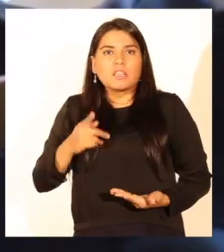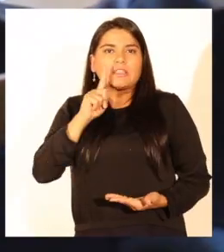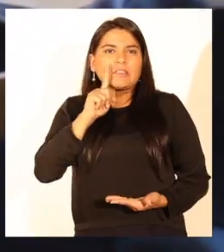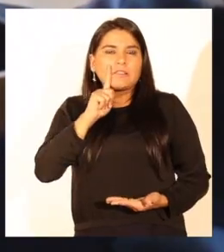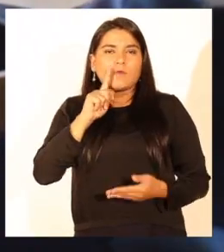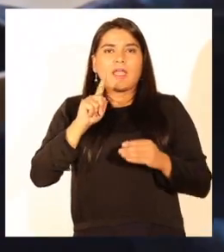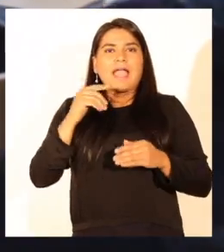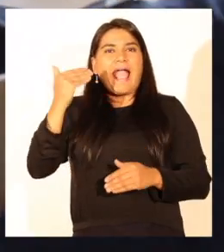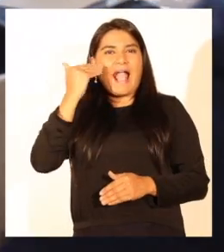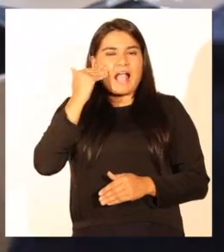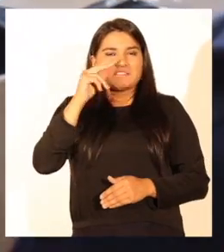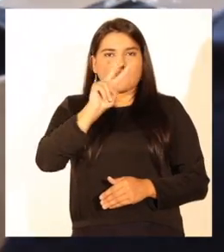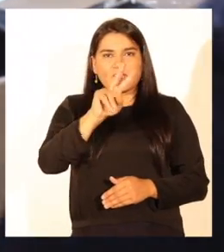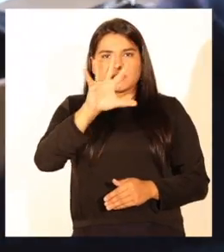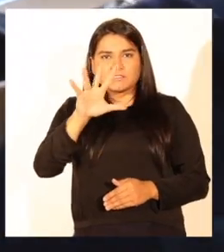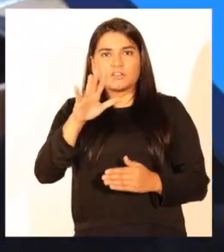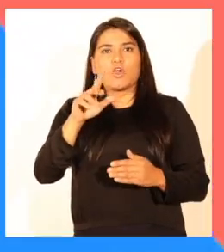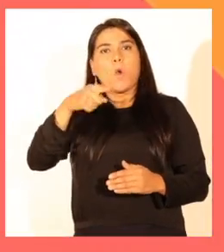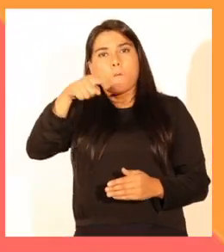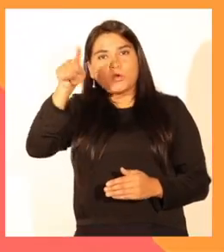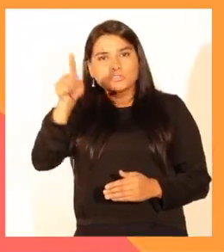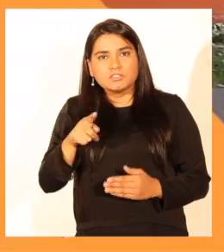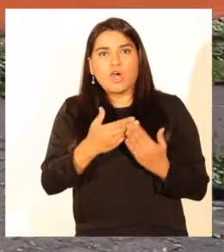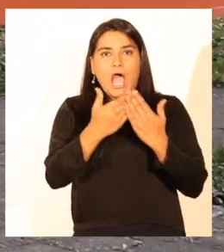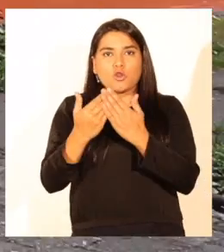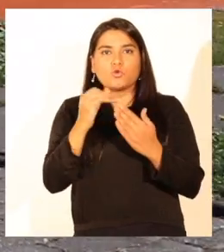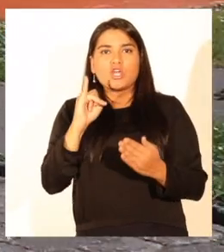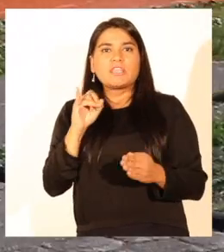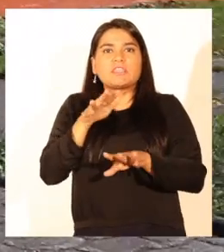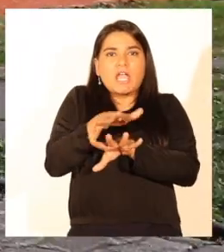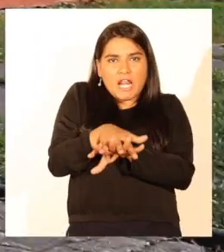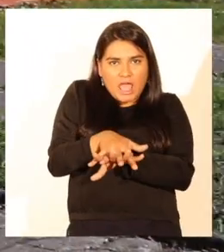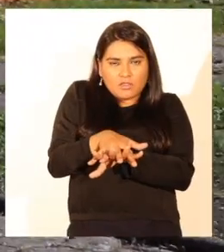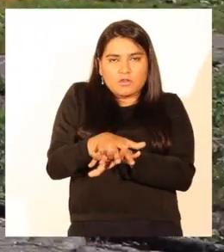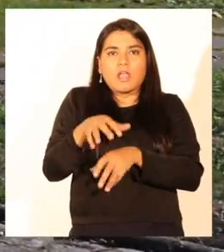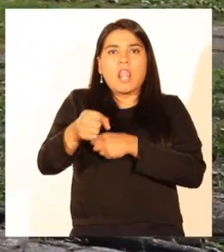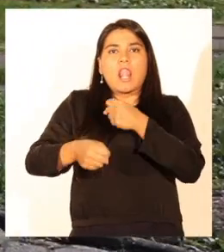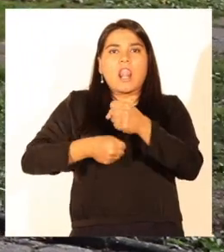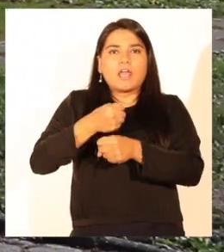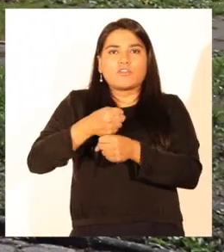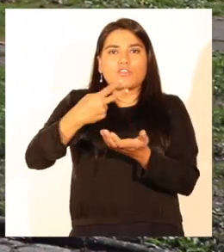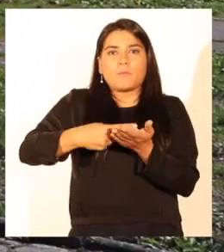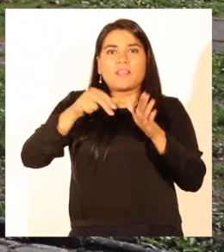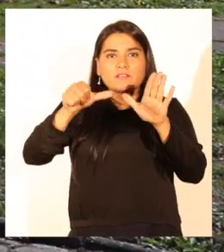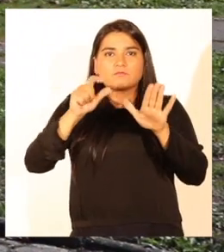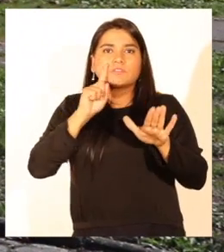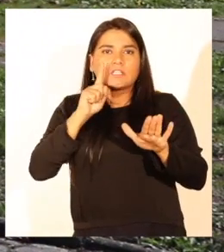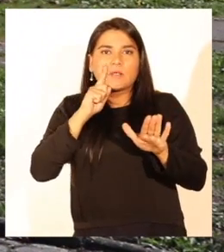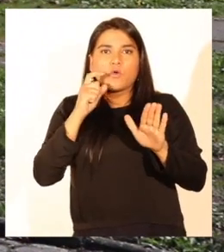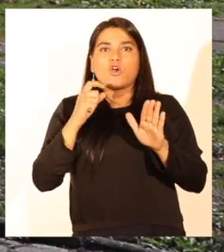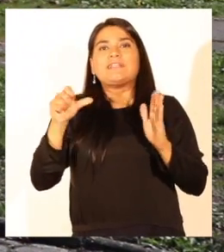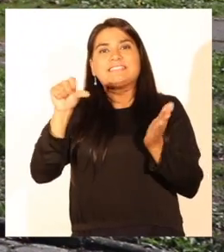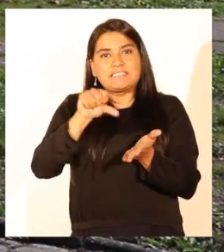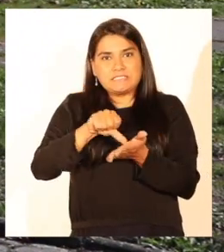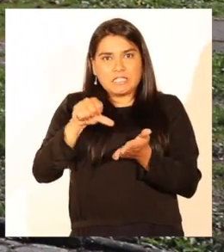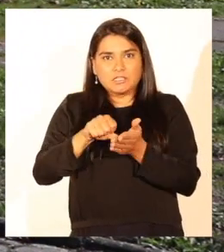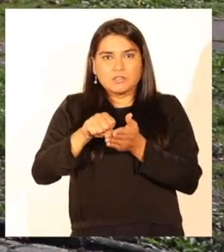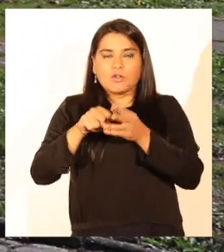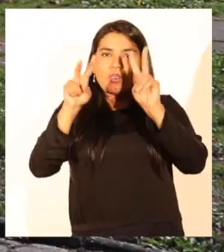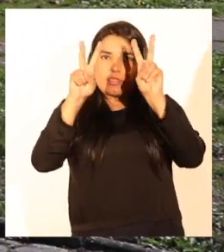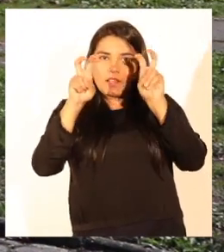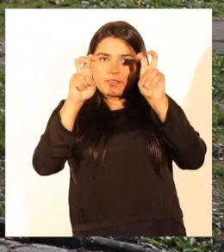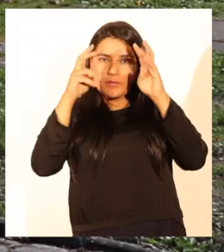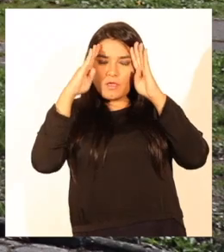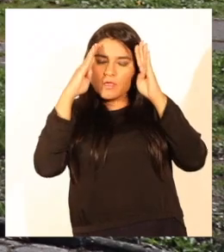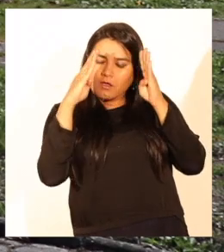tenemos casi un 25% de alumnos integrados y desde el año 2016 contamos con el Centro de Espectro